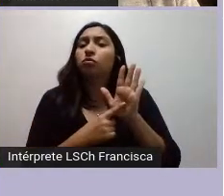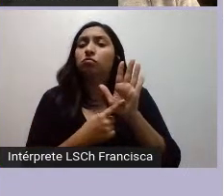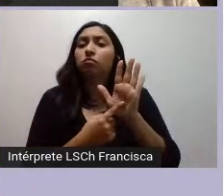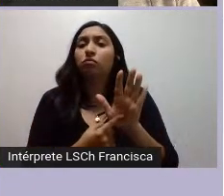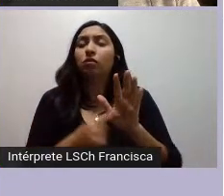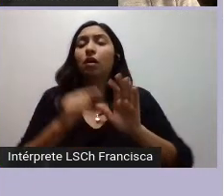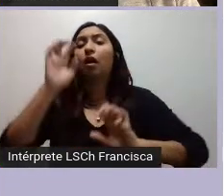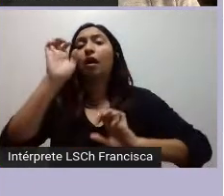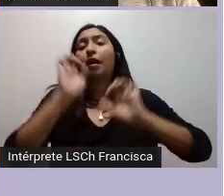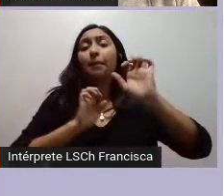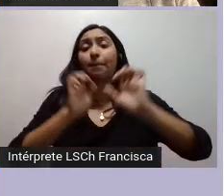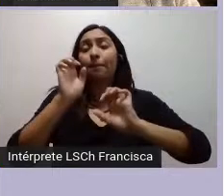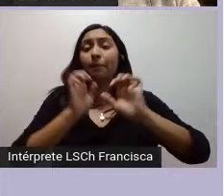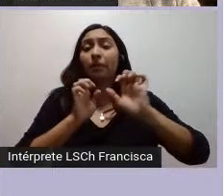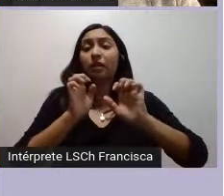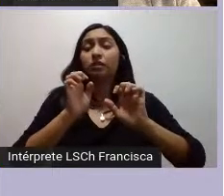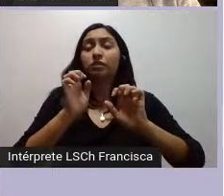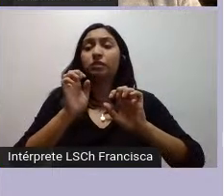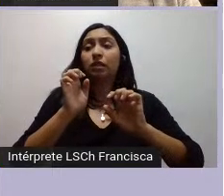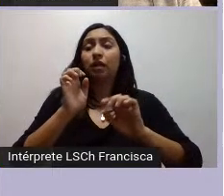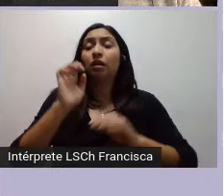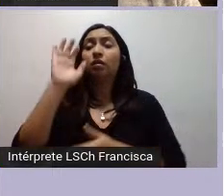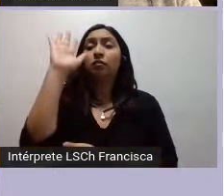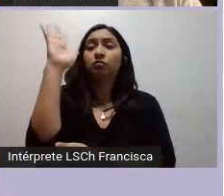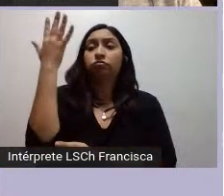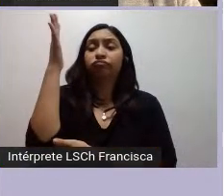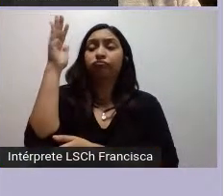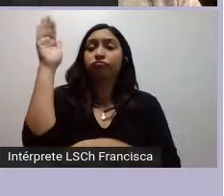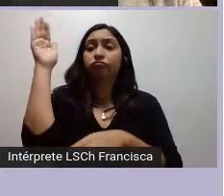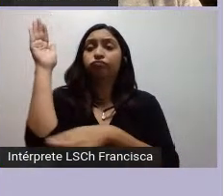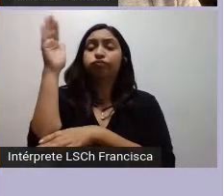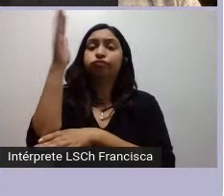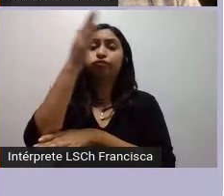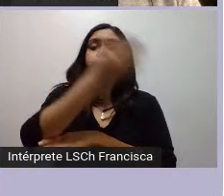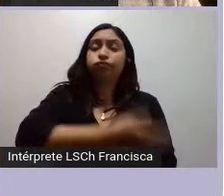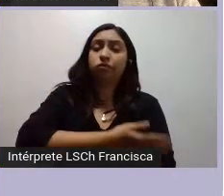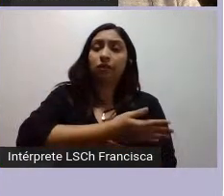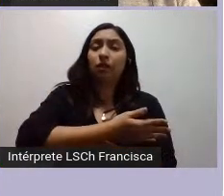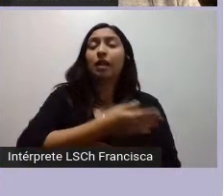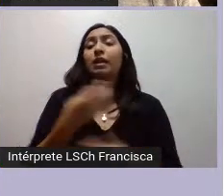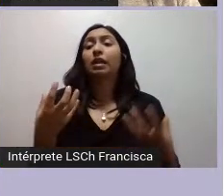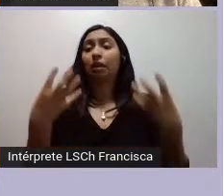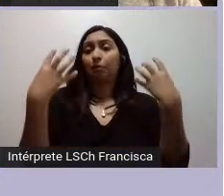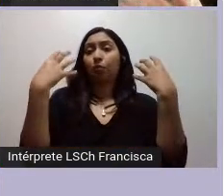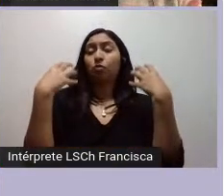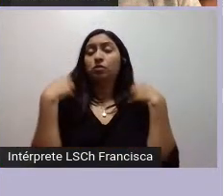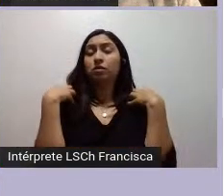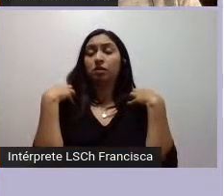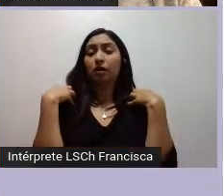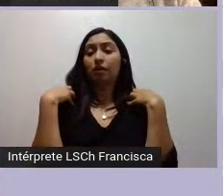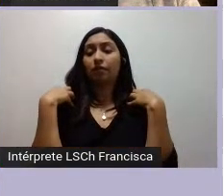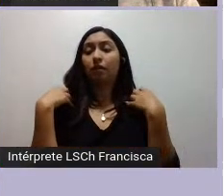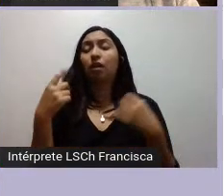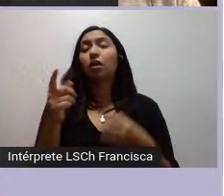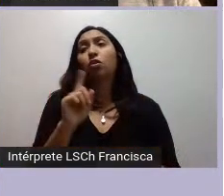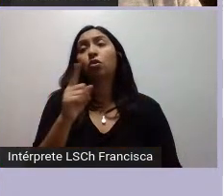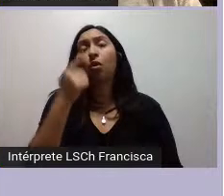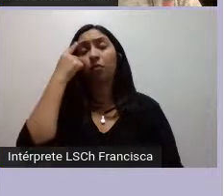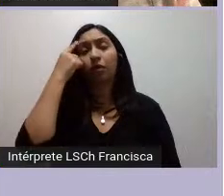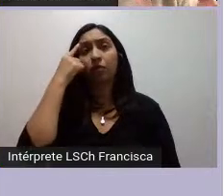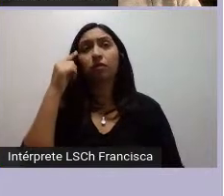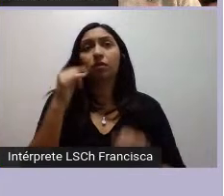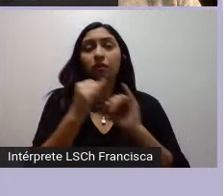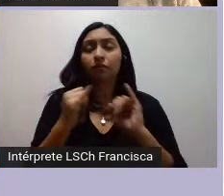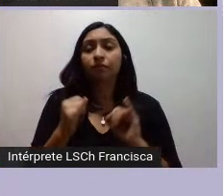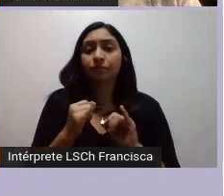forestales, que son una de las responsables, si uno lo quiere ver, no porque se lo pensaron de esa forma, sino porque